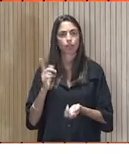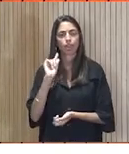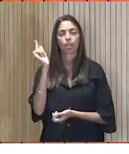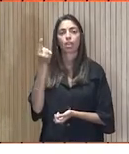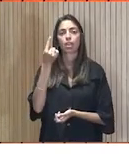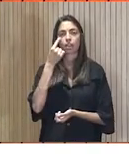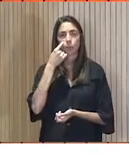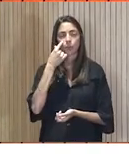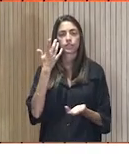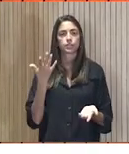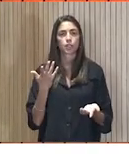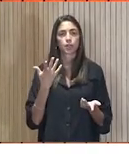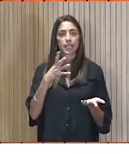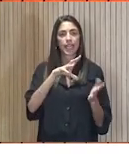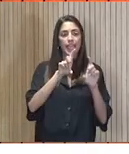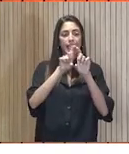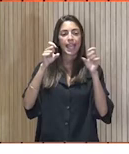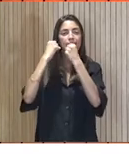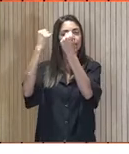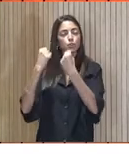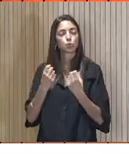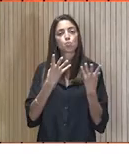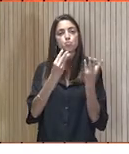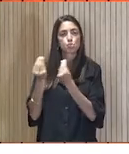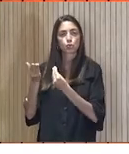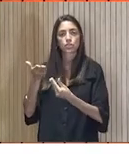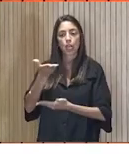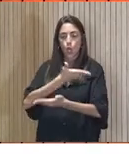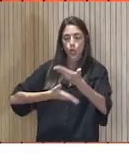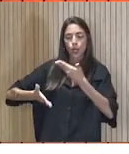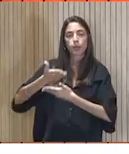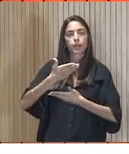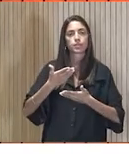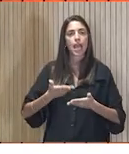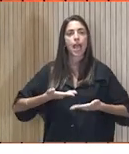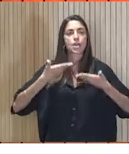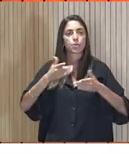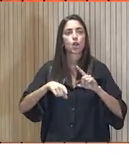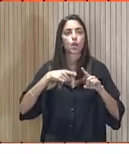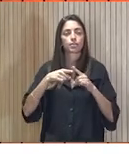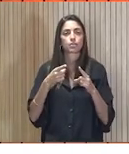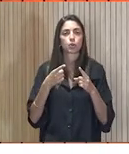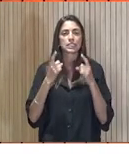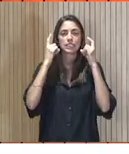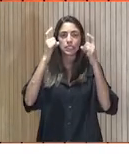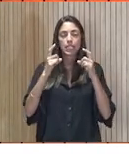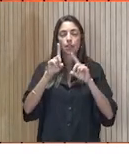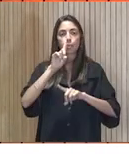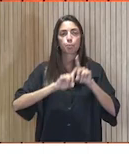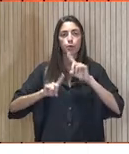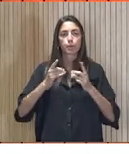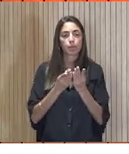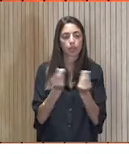existe un montón de instituciones que ayudan, que colaboran a paliar, resolver, mitigar esos problemas, muchas muy desconocidas, muy poco